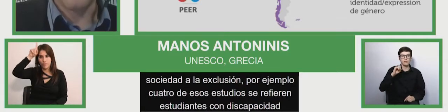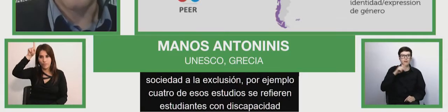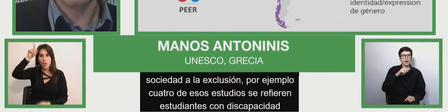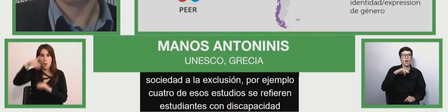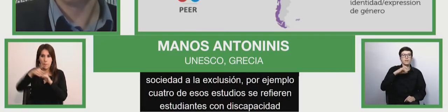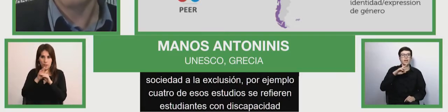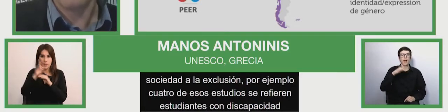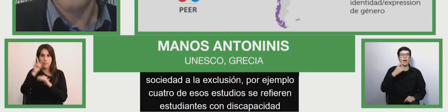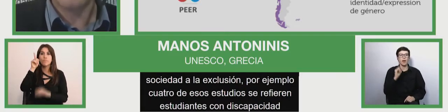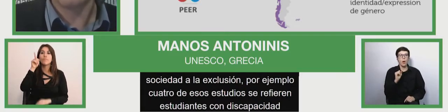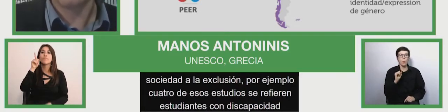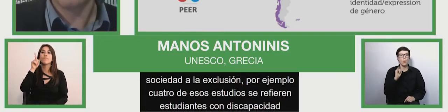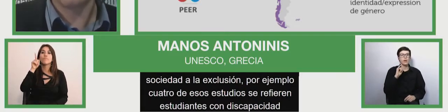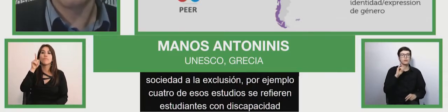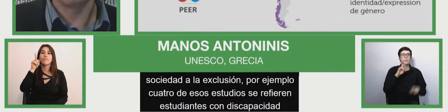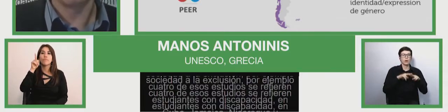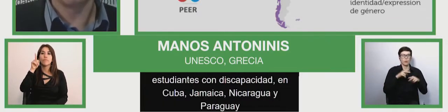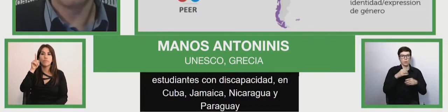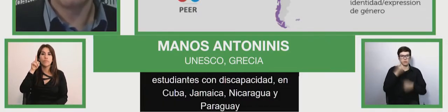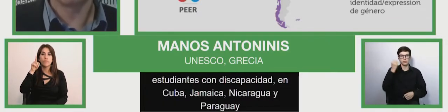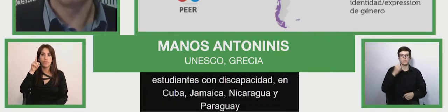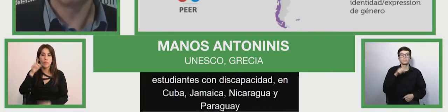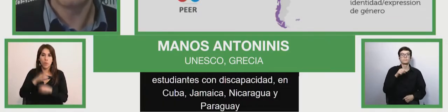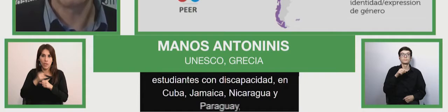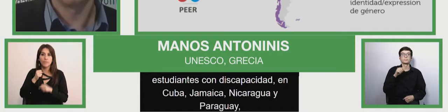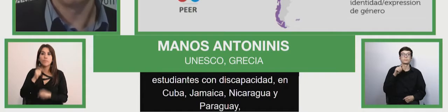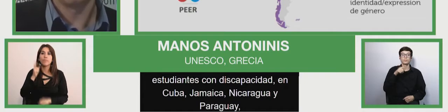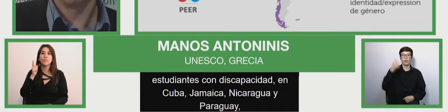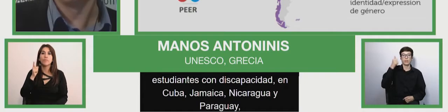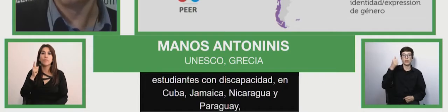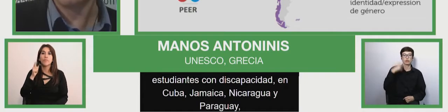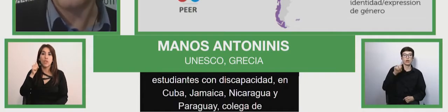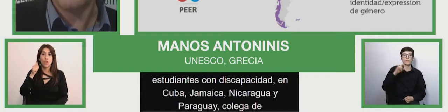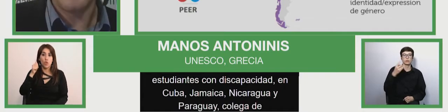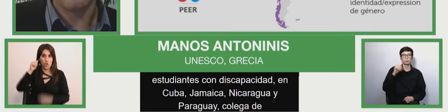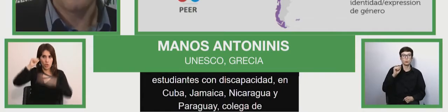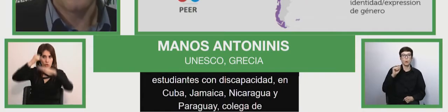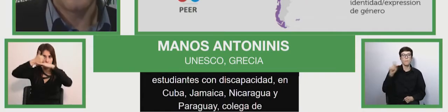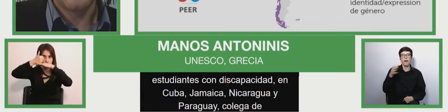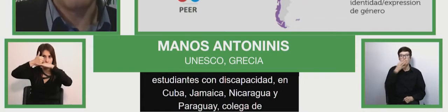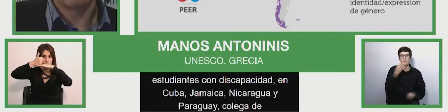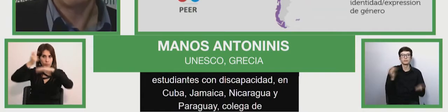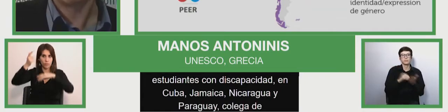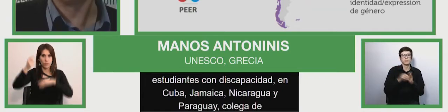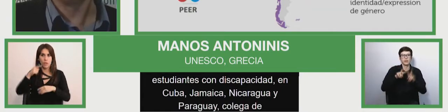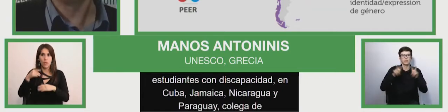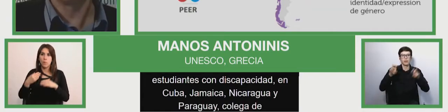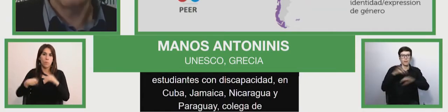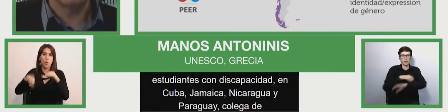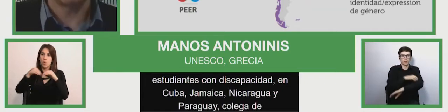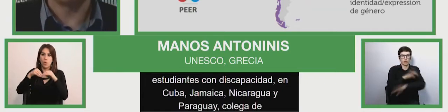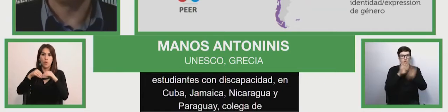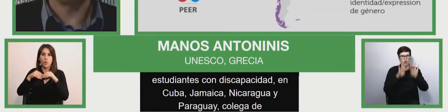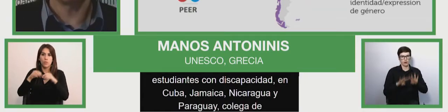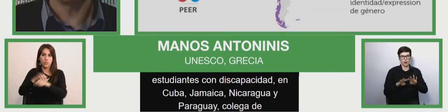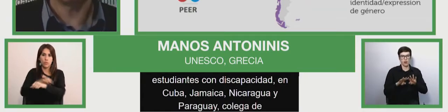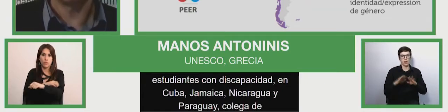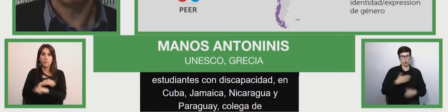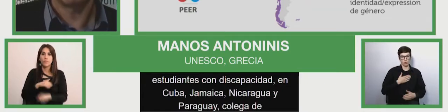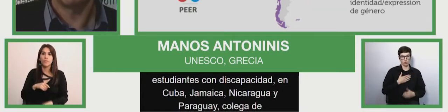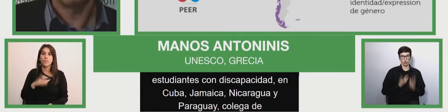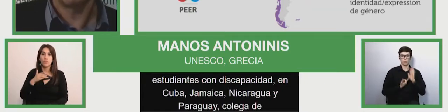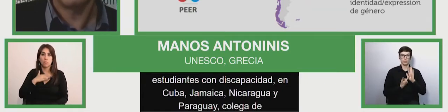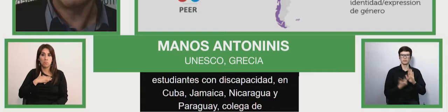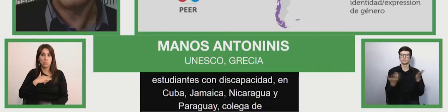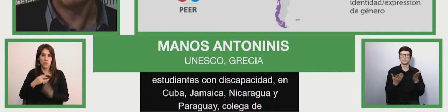Mi colega Javier González, director de SUMA, va a describir más el informe regional. Por mi parte, les voy a presentar